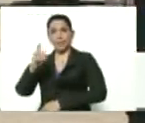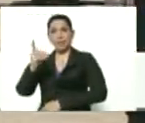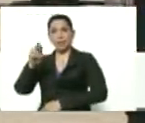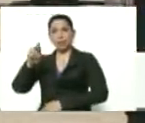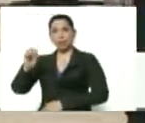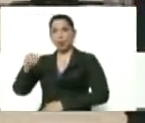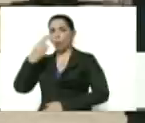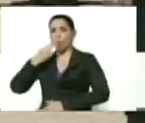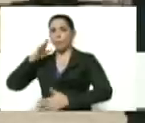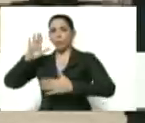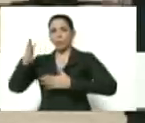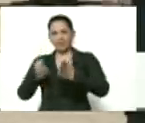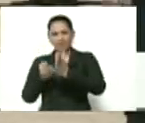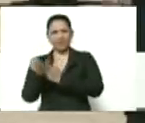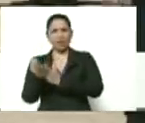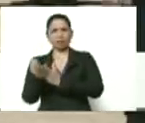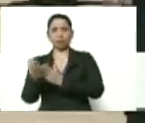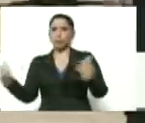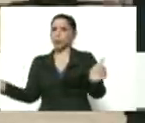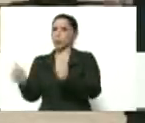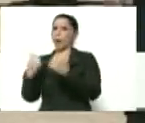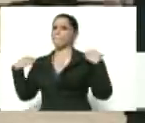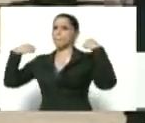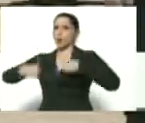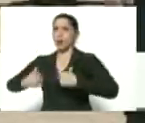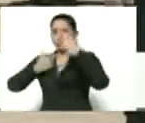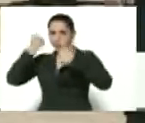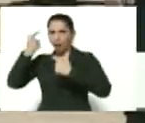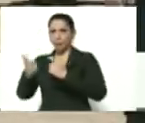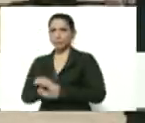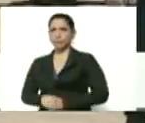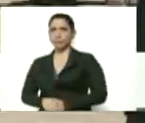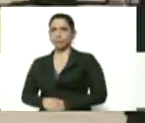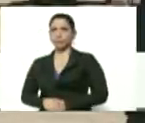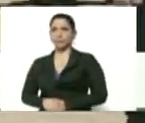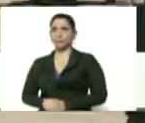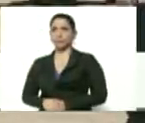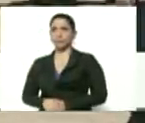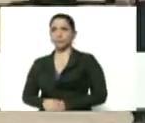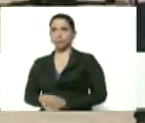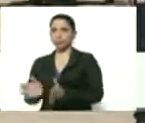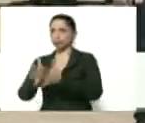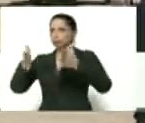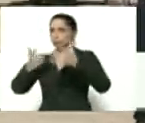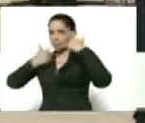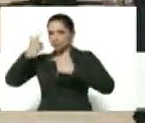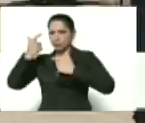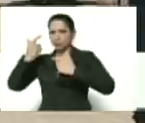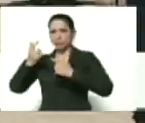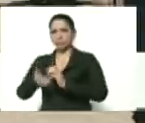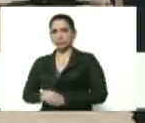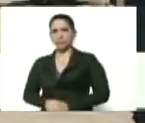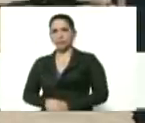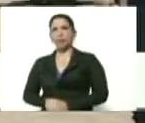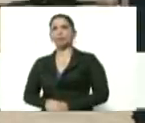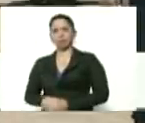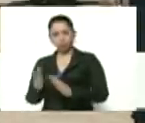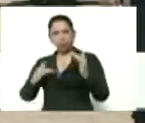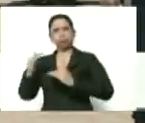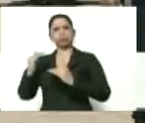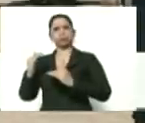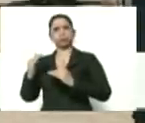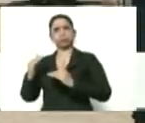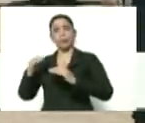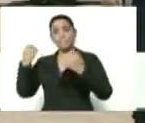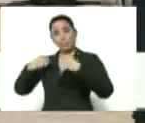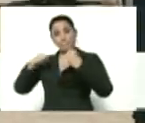comprometido y leal, con el moral de nuestro comandante Chávez, nuestro gigante Chávez, moralizado, preparado para el